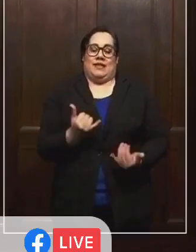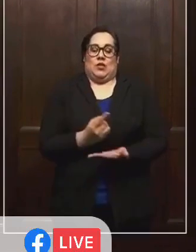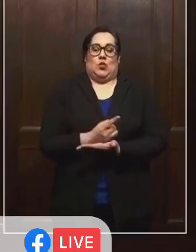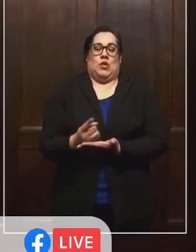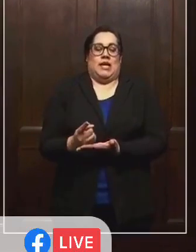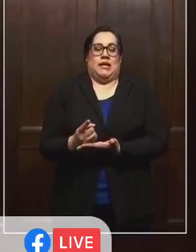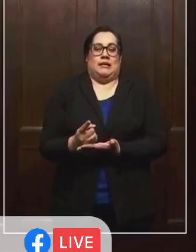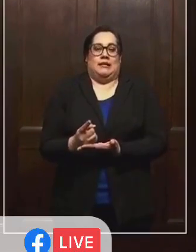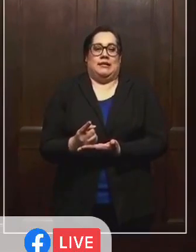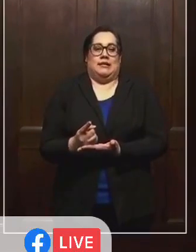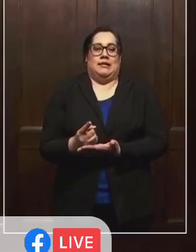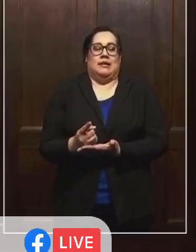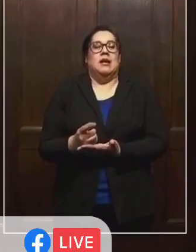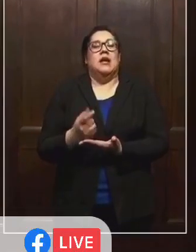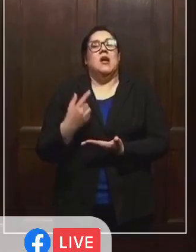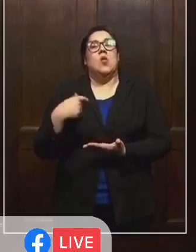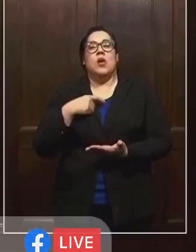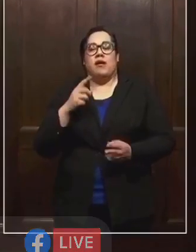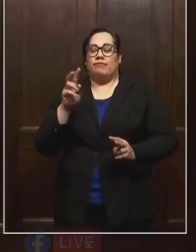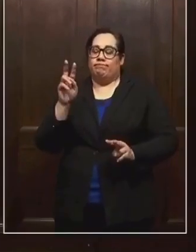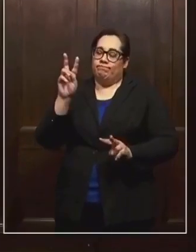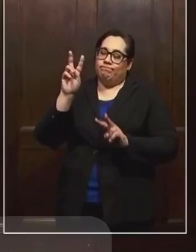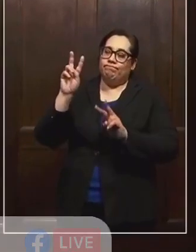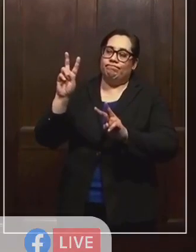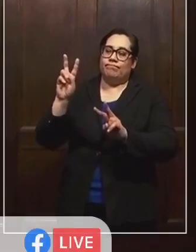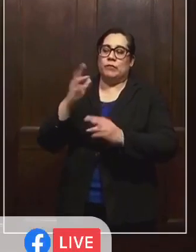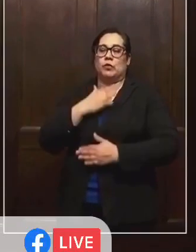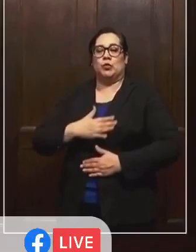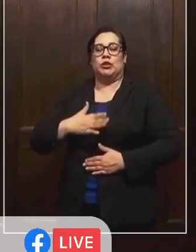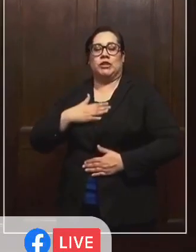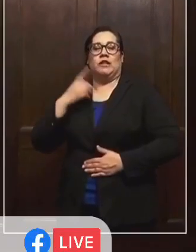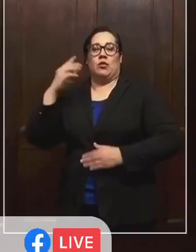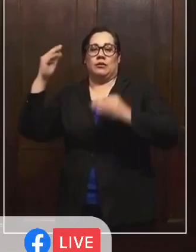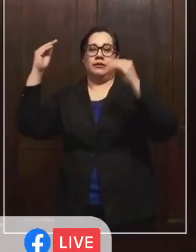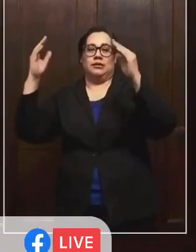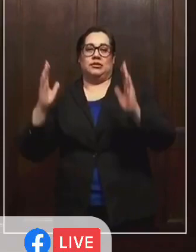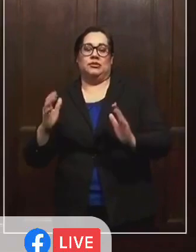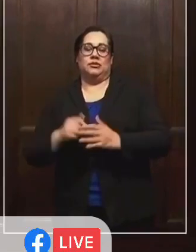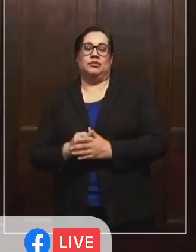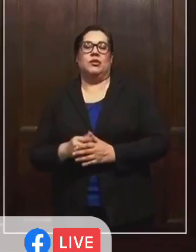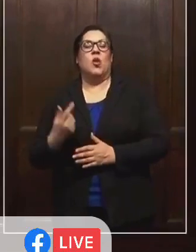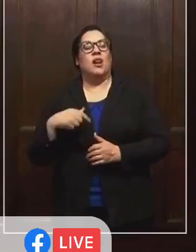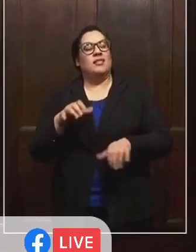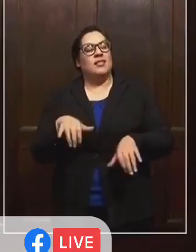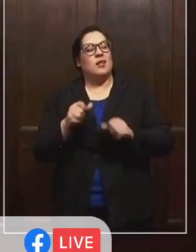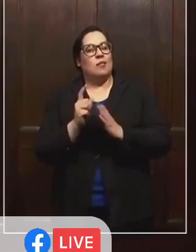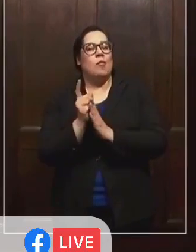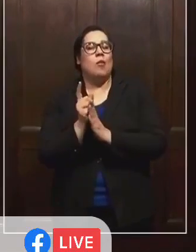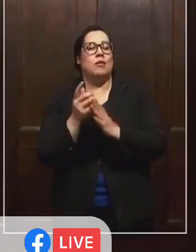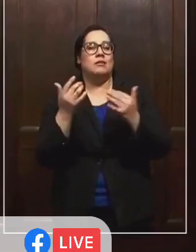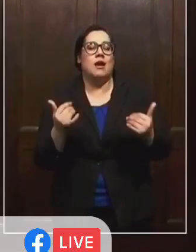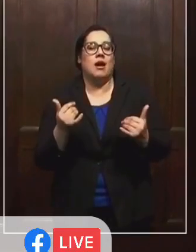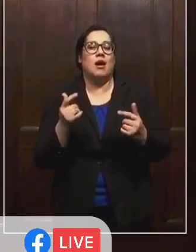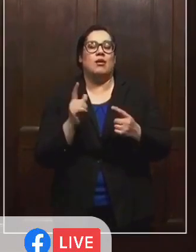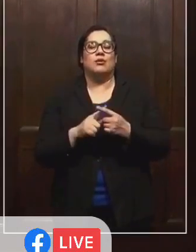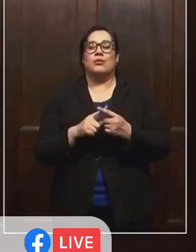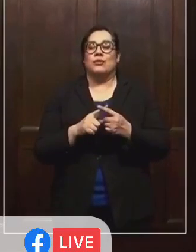de Aprecio para Enseñantes. Tomemos un momento para